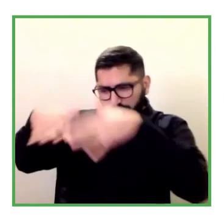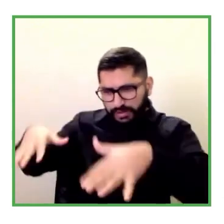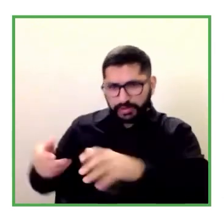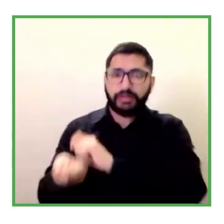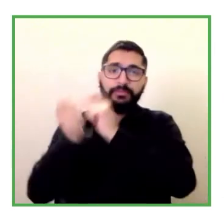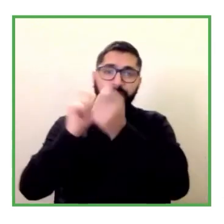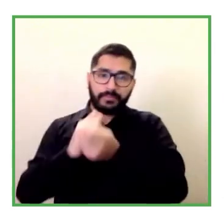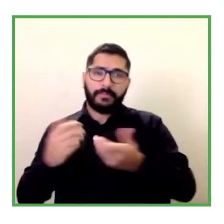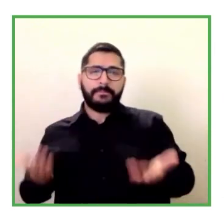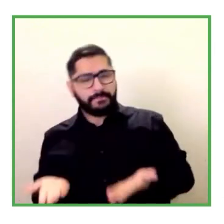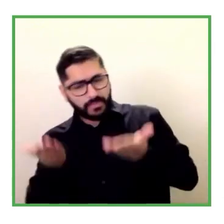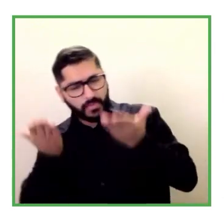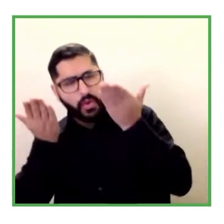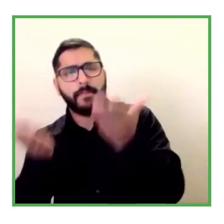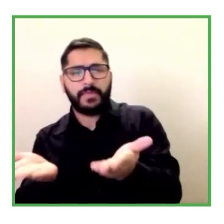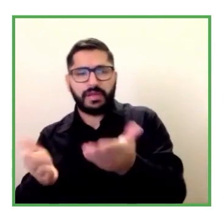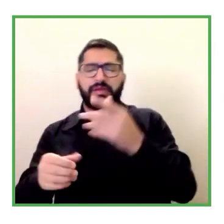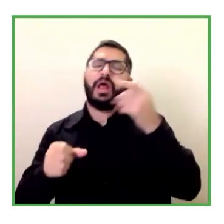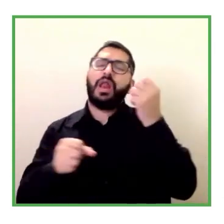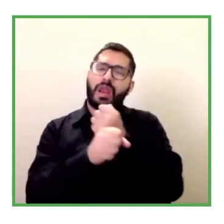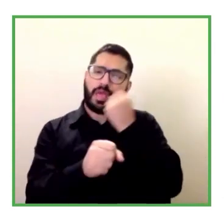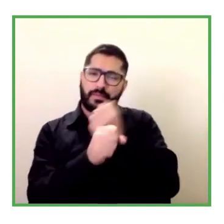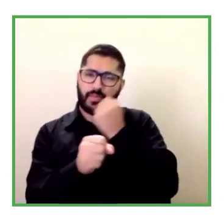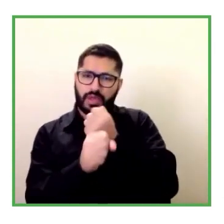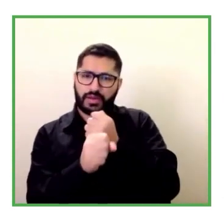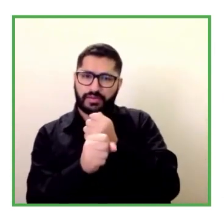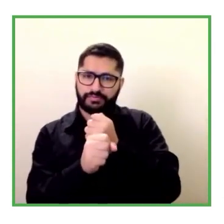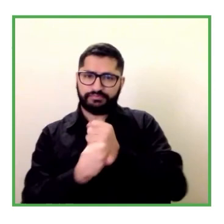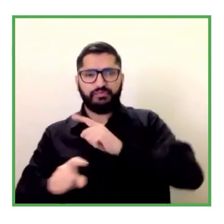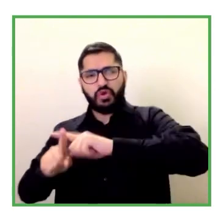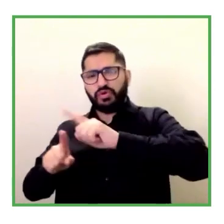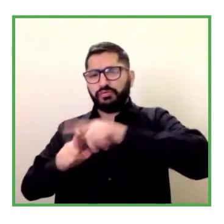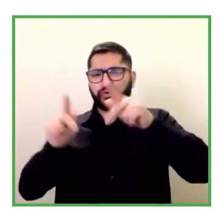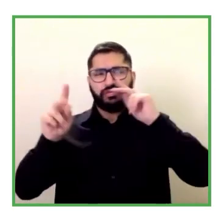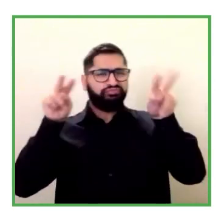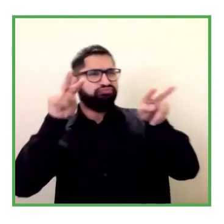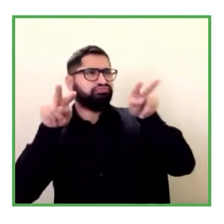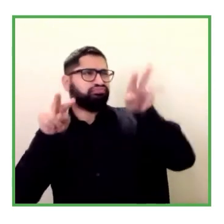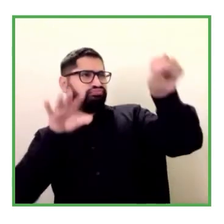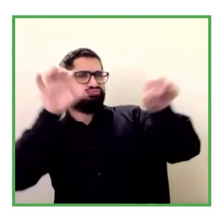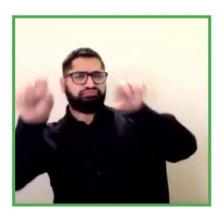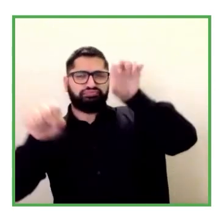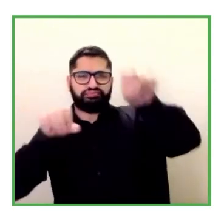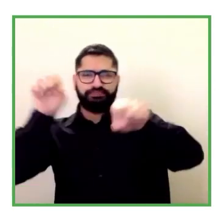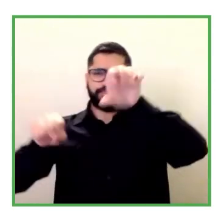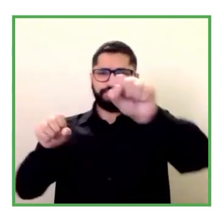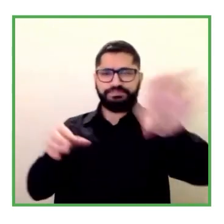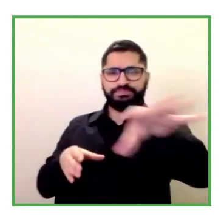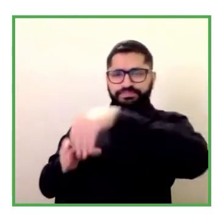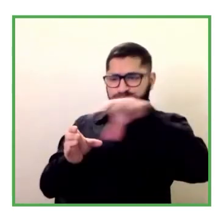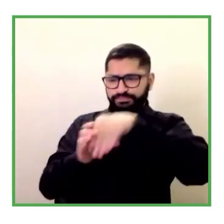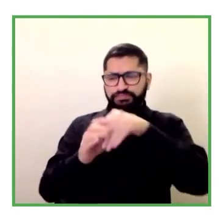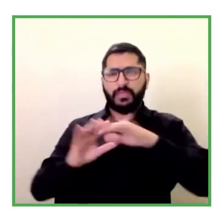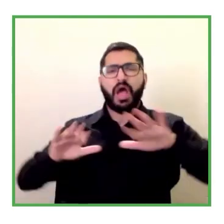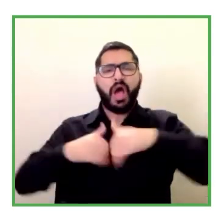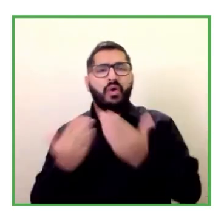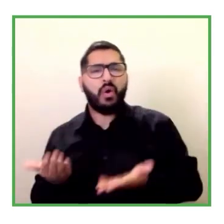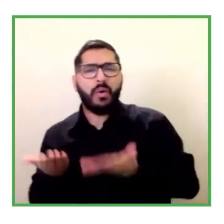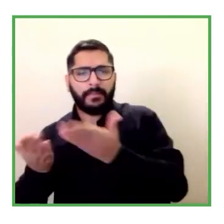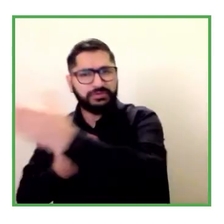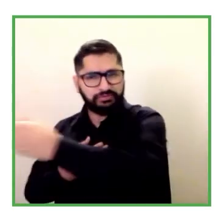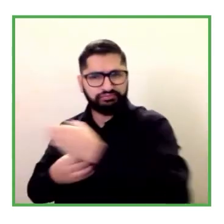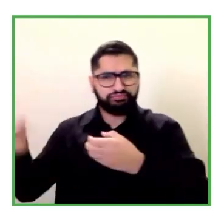la sociedad como hasta el punto de vista de la desvinculación de esta persona y de todo lo que significa su día a día dentro del trabajo porque